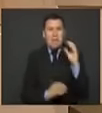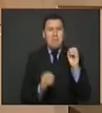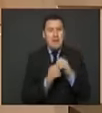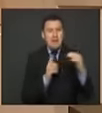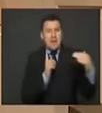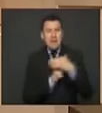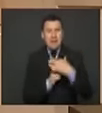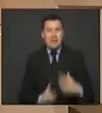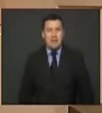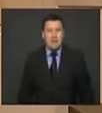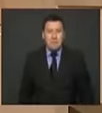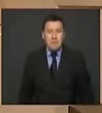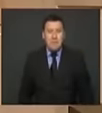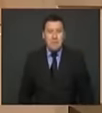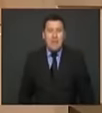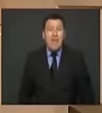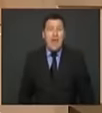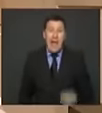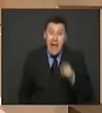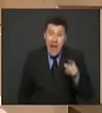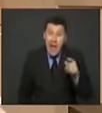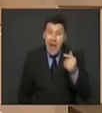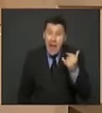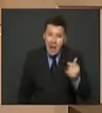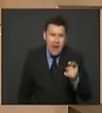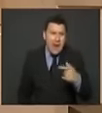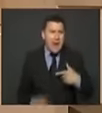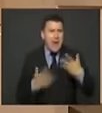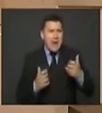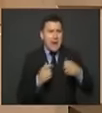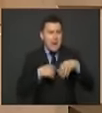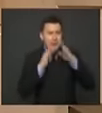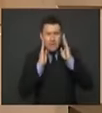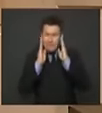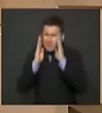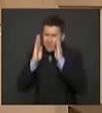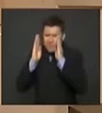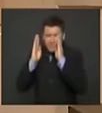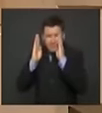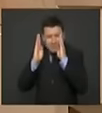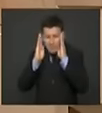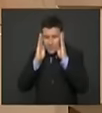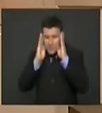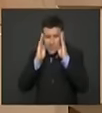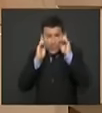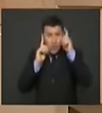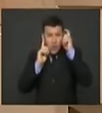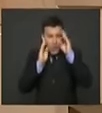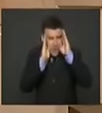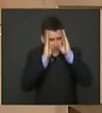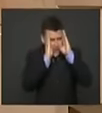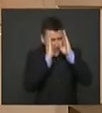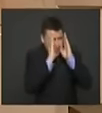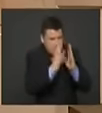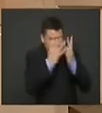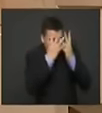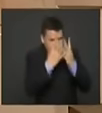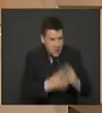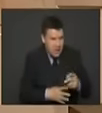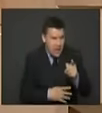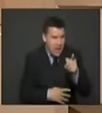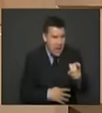afectada. Es allí donde queremos concentrar nuestros esfuerzos, nuestros cálculos,